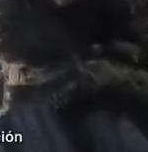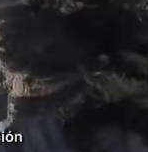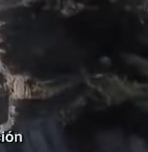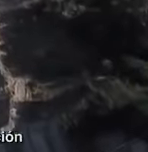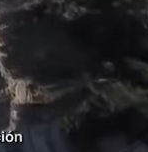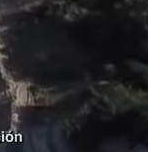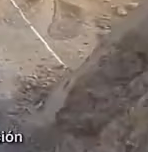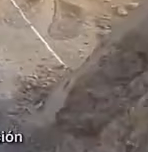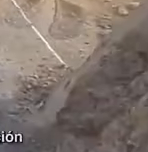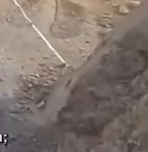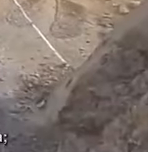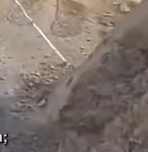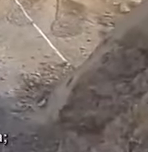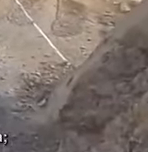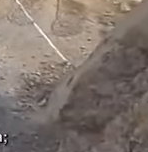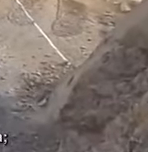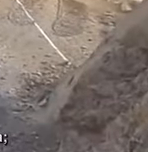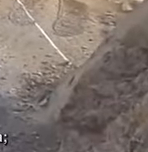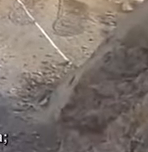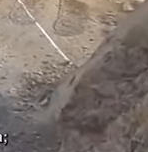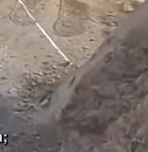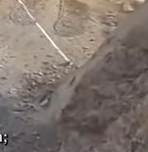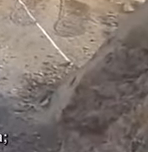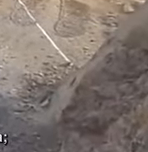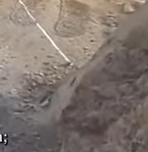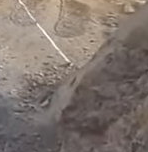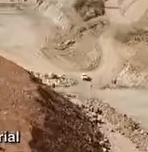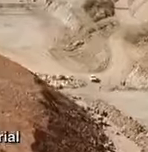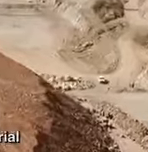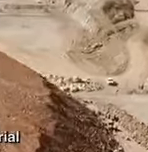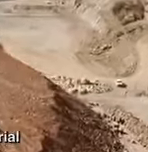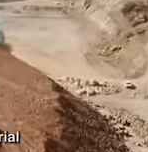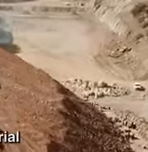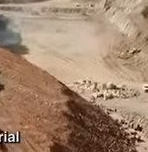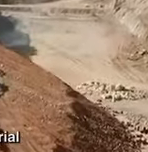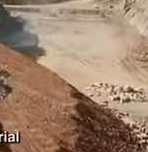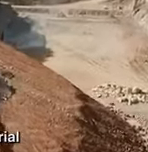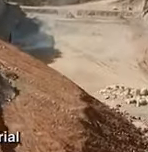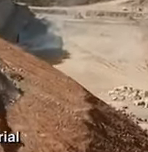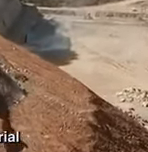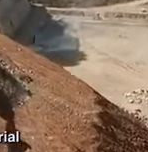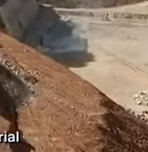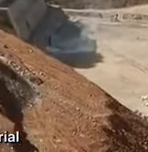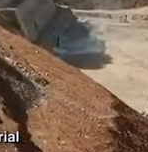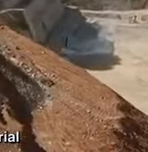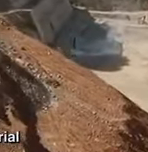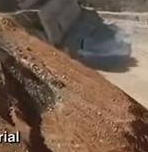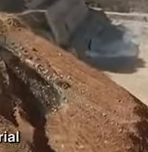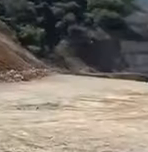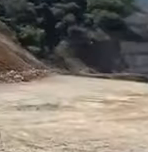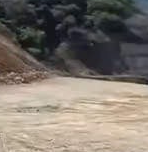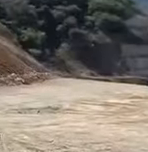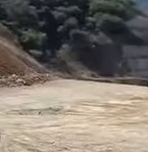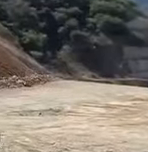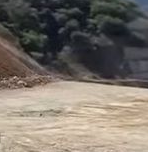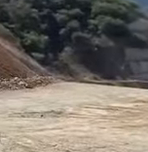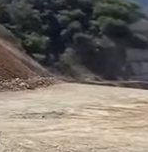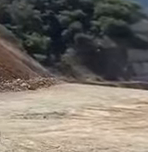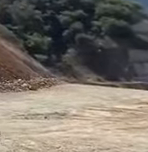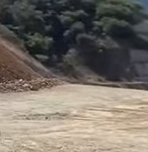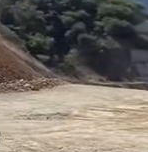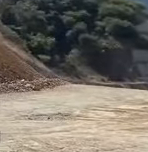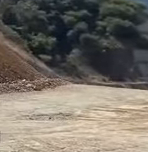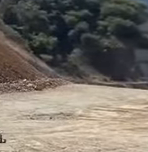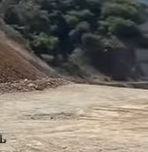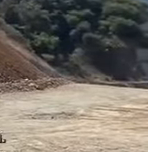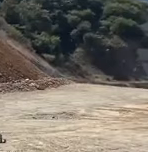se realizan trabajos de excavación en la zona donde se ubica la cubeta de flectora. Continúa el barrenado, balconeo, retiro de material y colocación de concreto